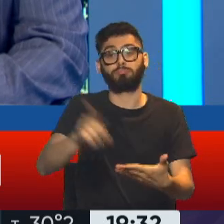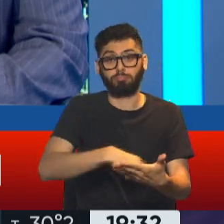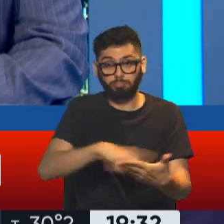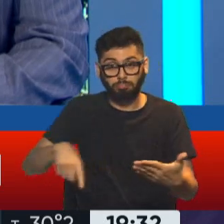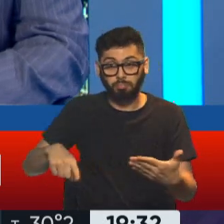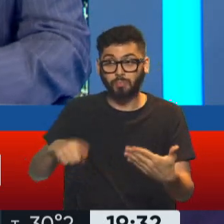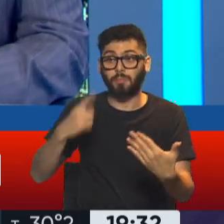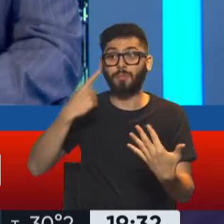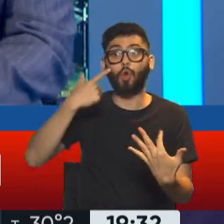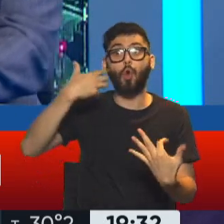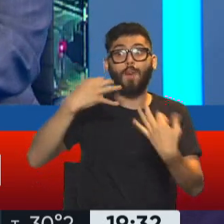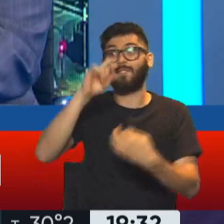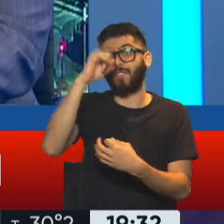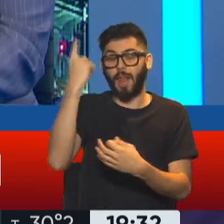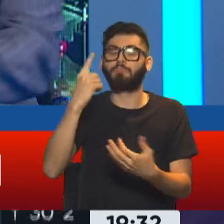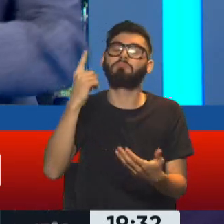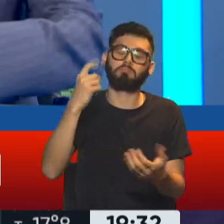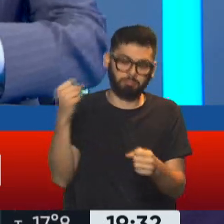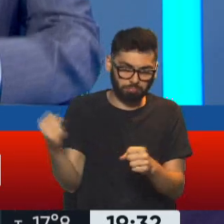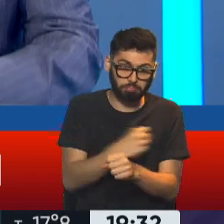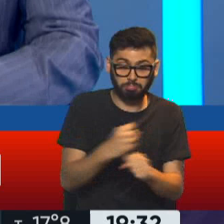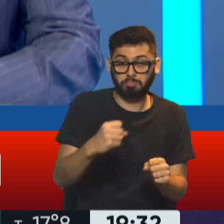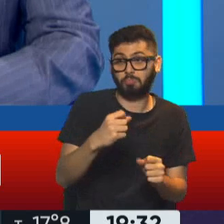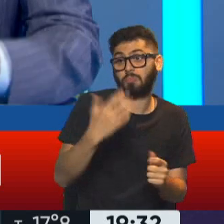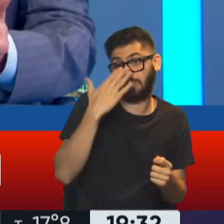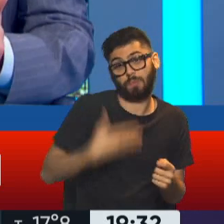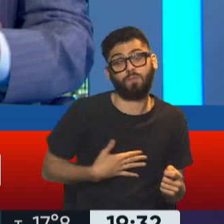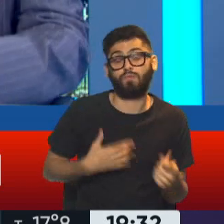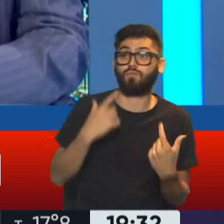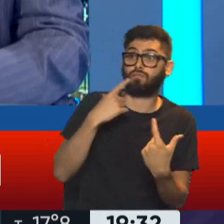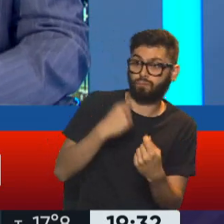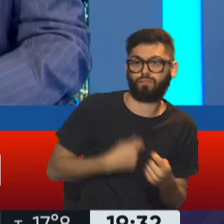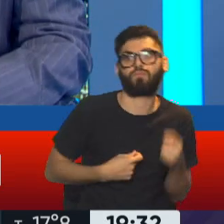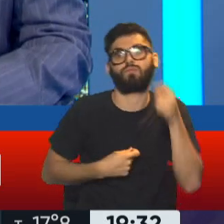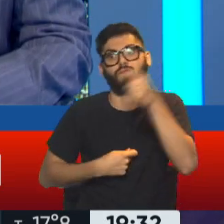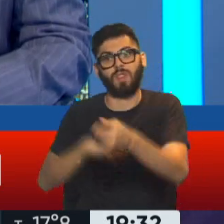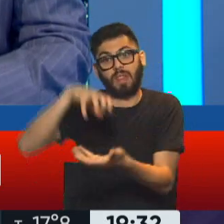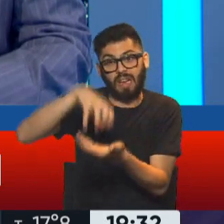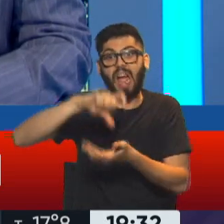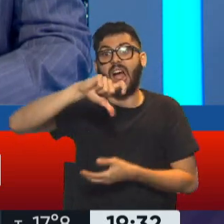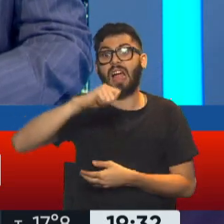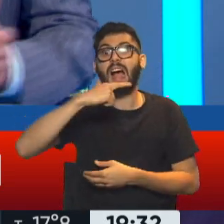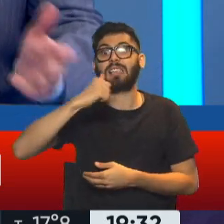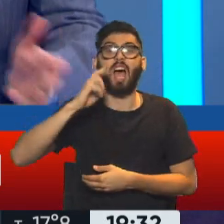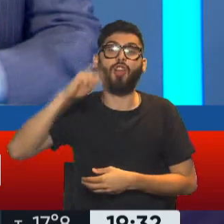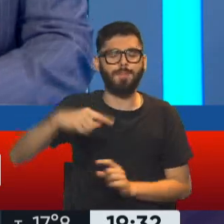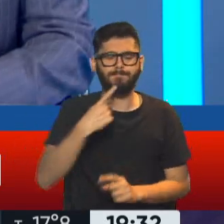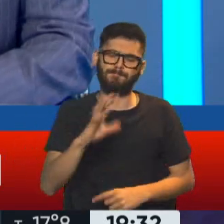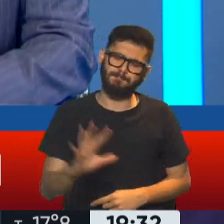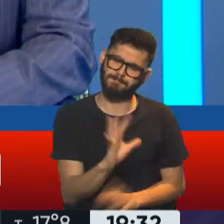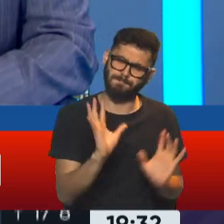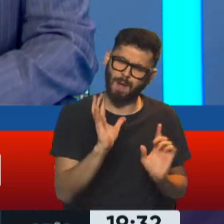por la Cámara Federal. Cuando la causa llegó a la Cámara de Casación, que es el tribunal penal más importante, dijeron, no, acá hay algo que no cierra. Los